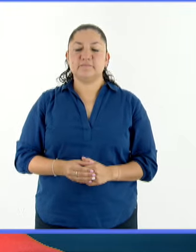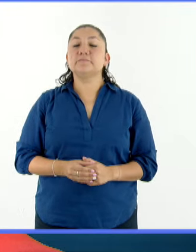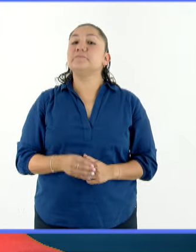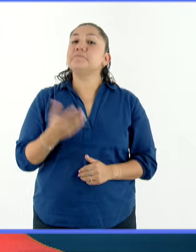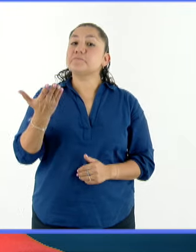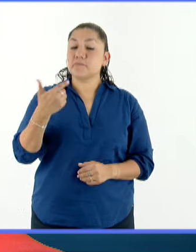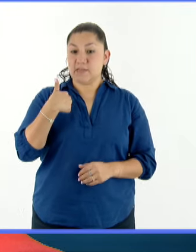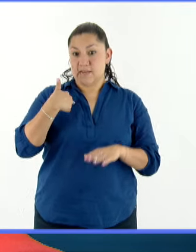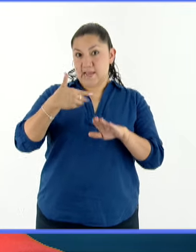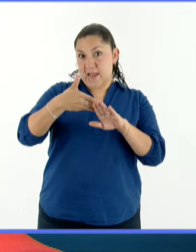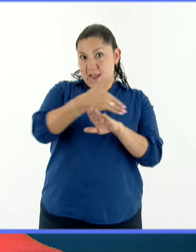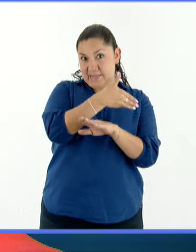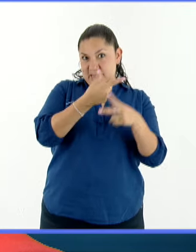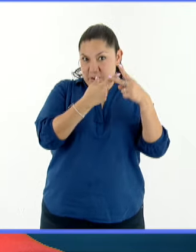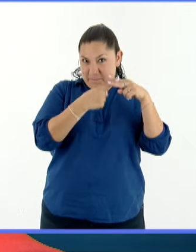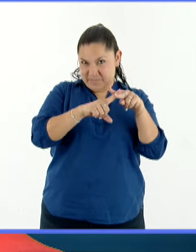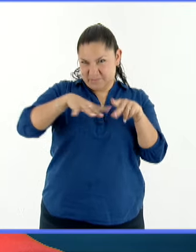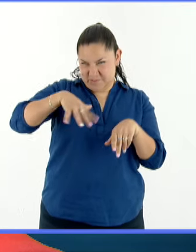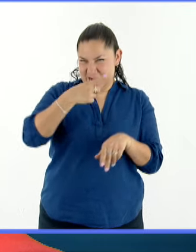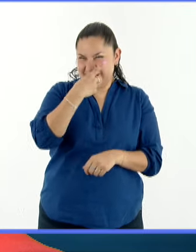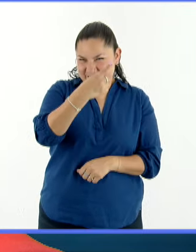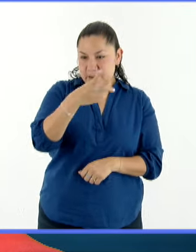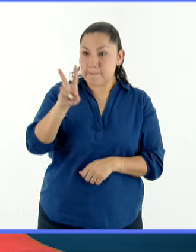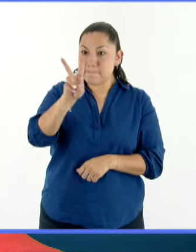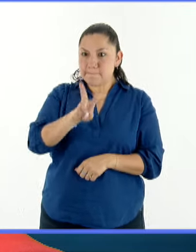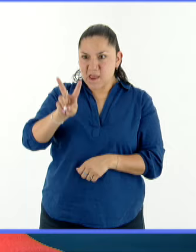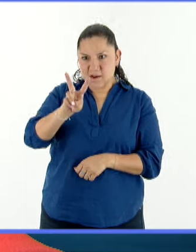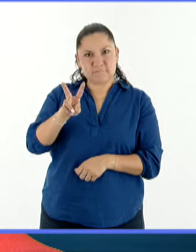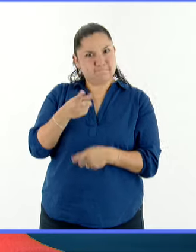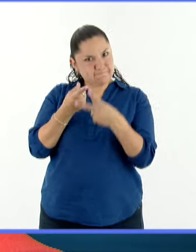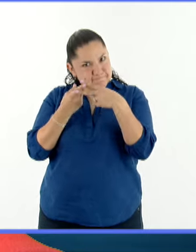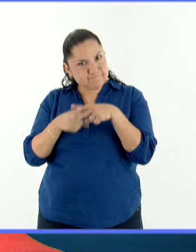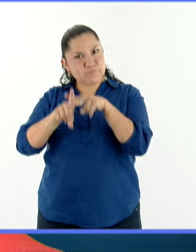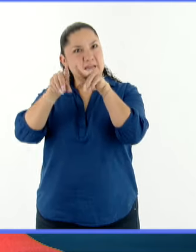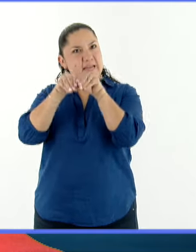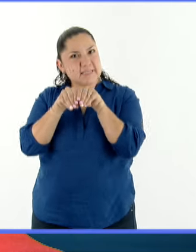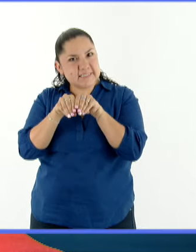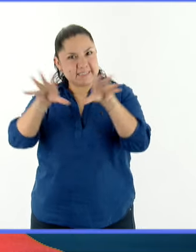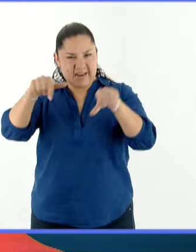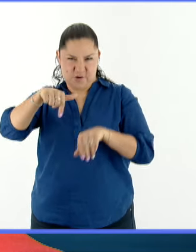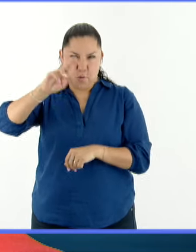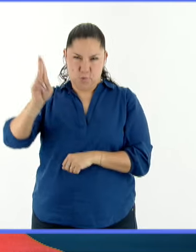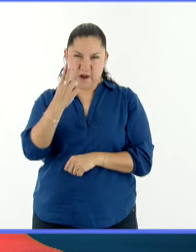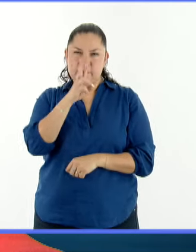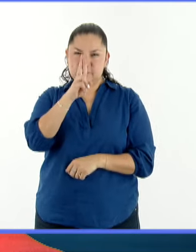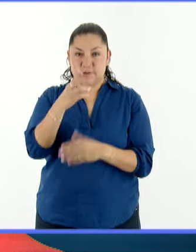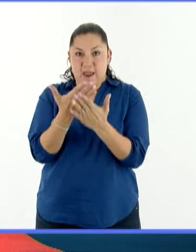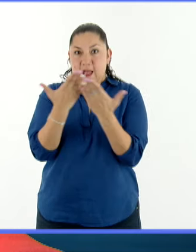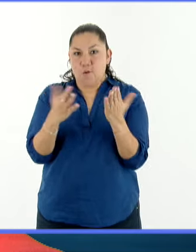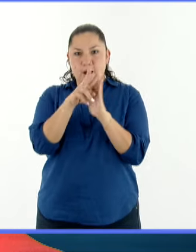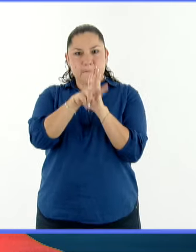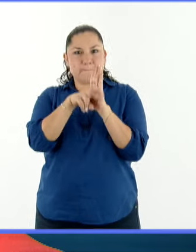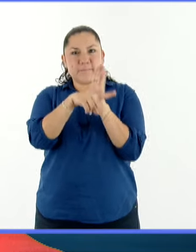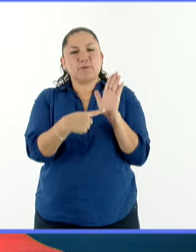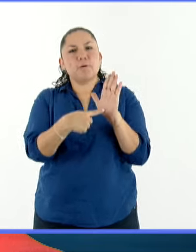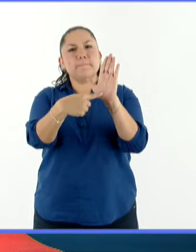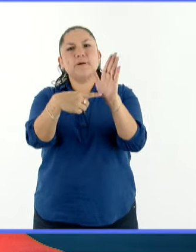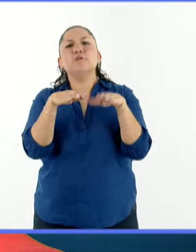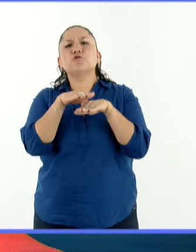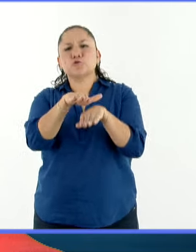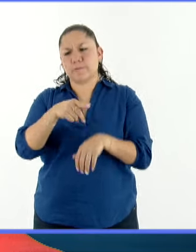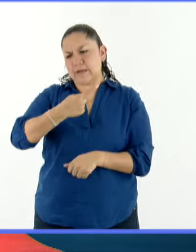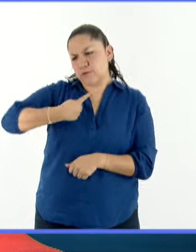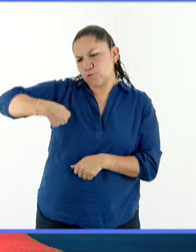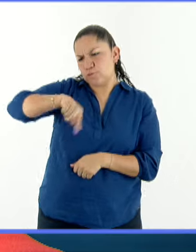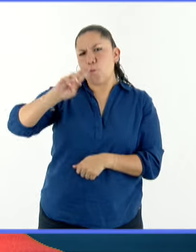Les decía al principio que hoy es viernes de estreno aquí en la UNAM Responde y enseguida les presentamos la primera cápsula que tiene que ver con uno de los orgullos de